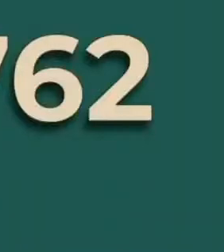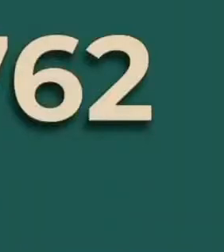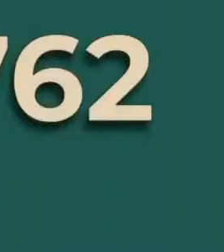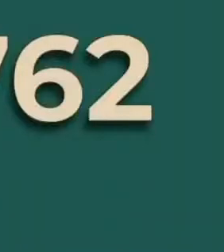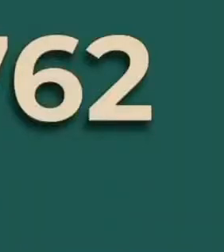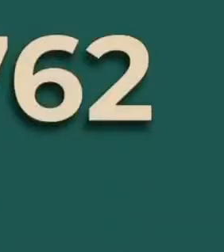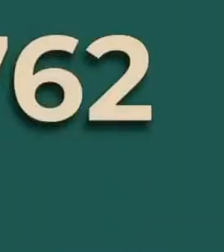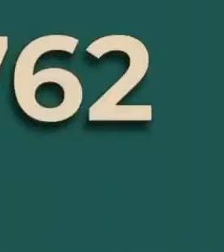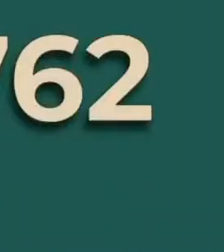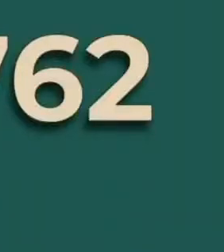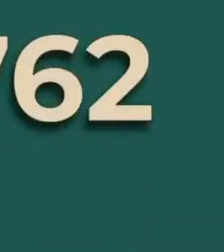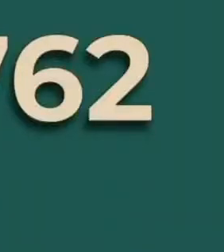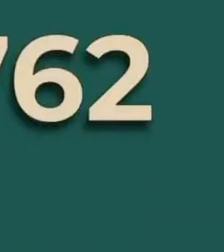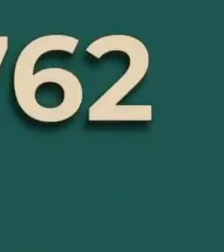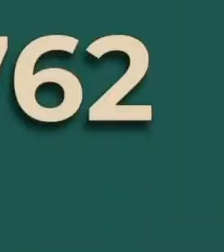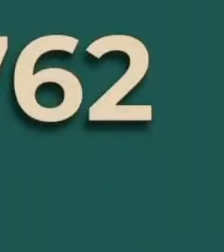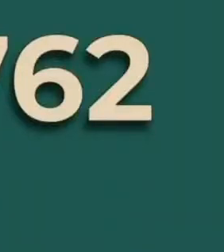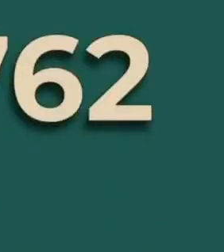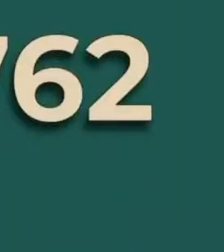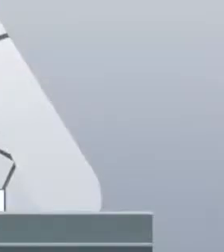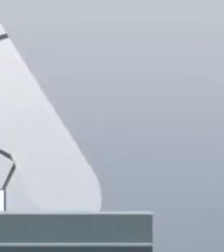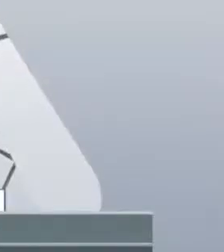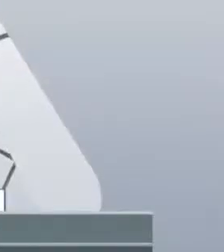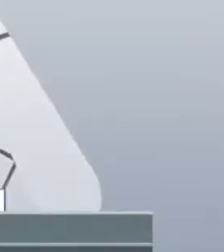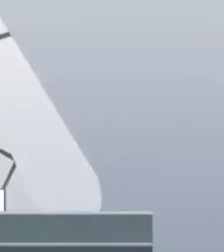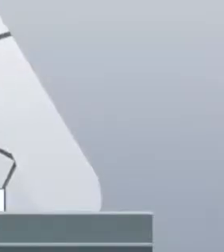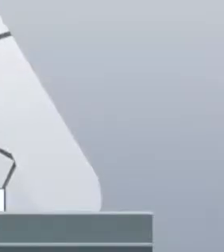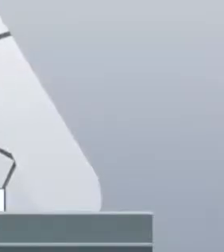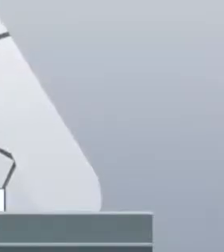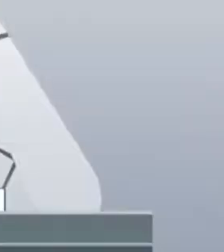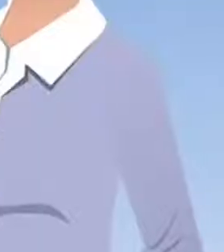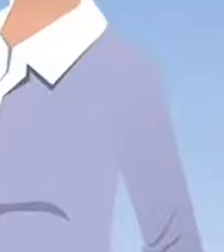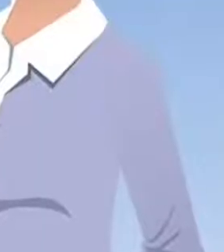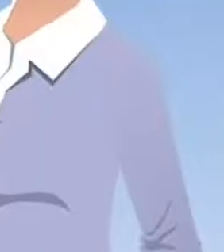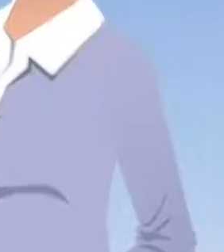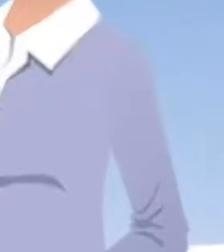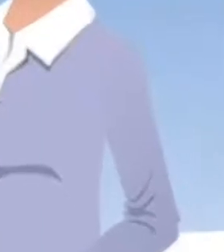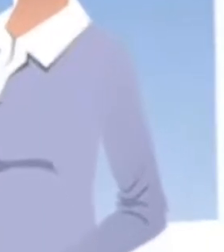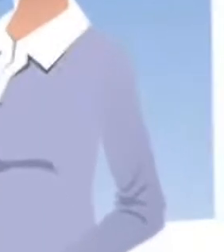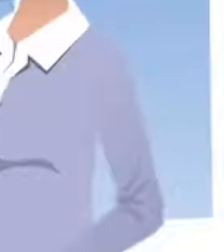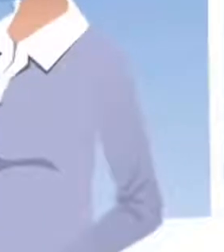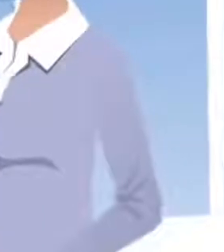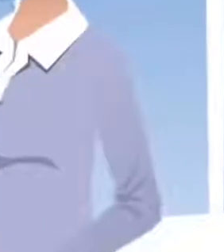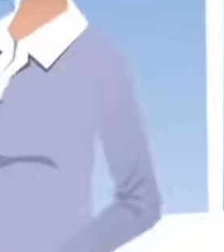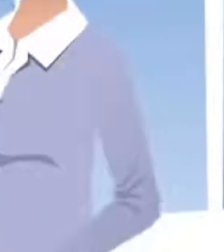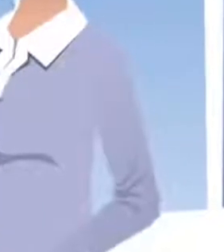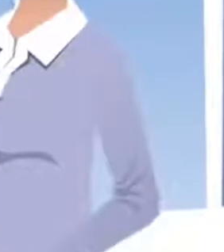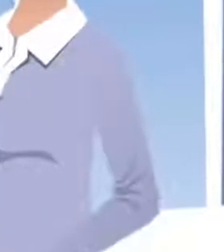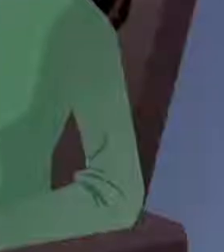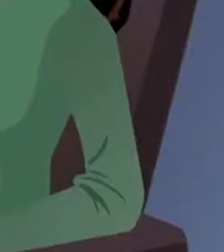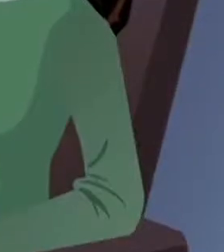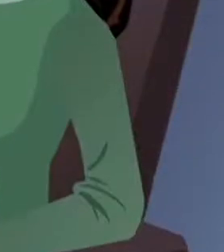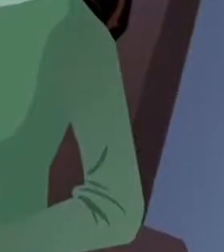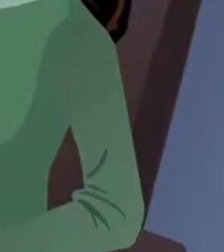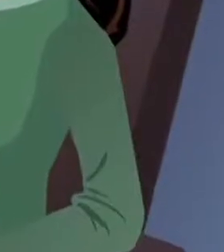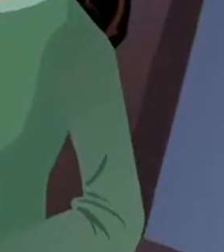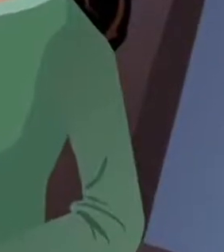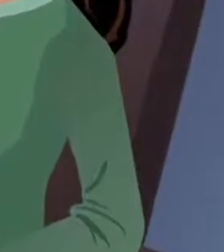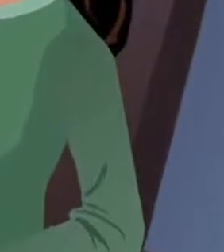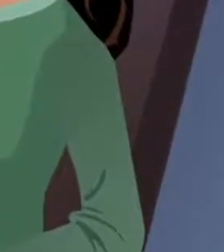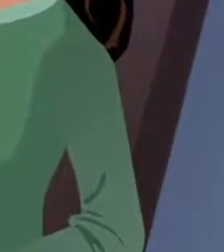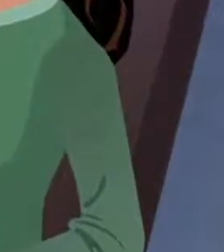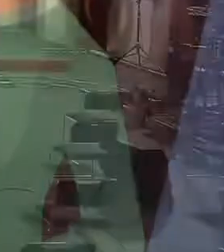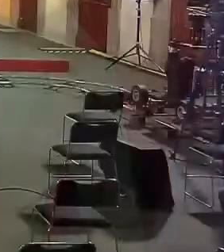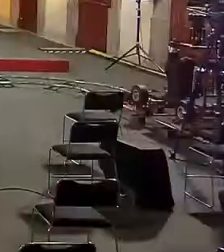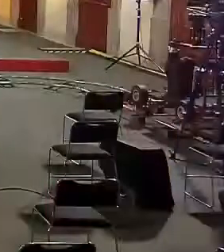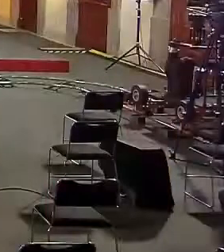materna 800 6283 762 frente al COVID-19 cuidamos de tu